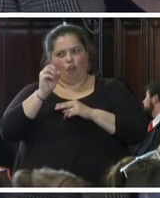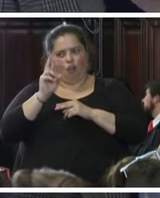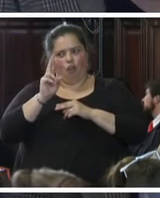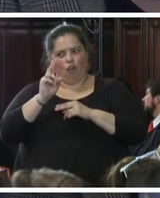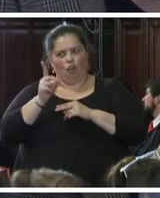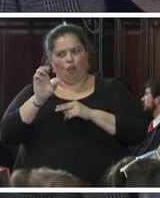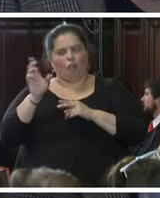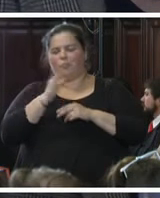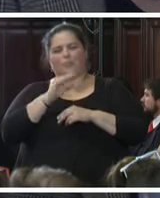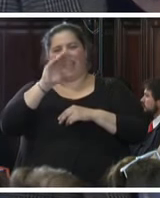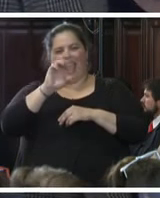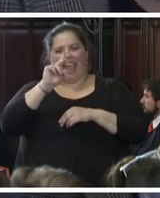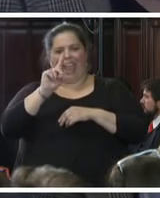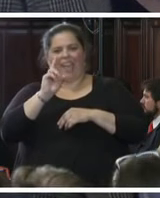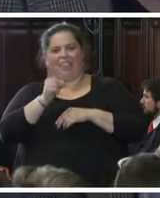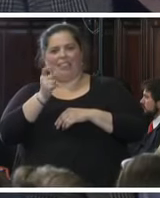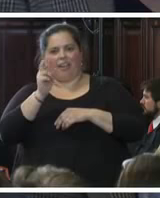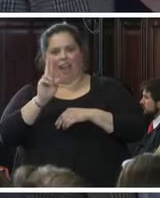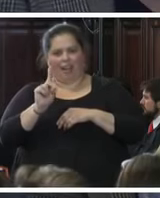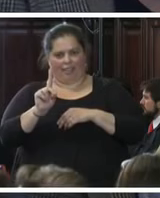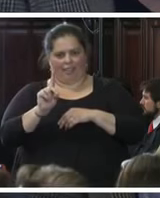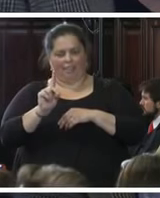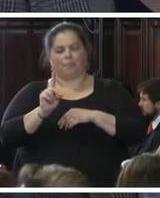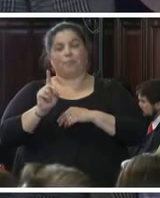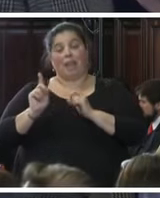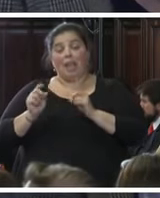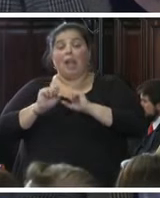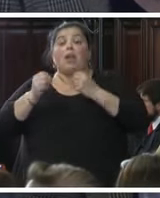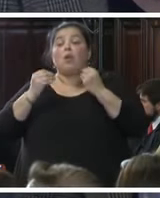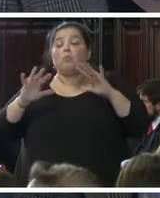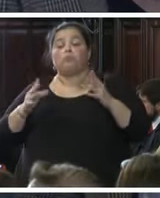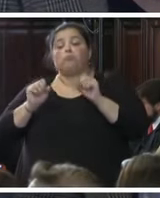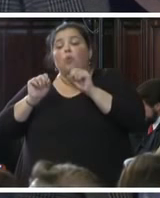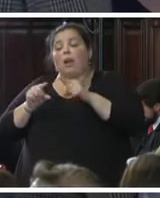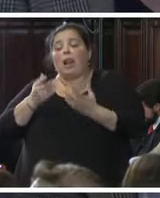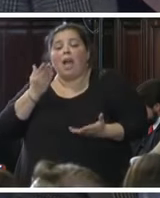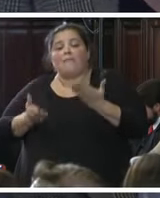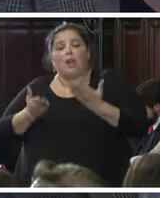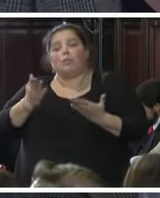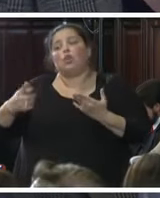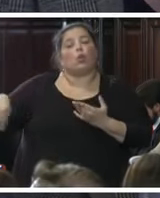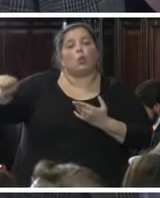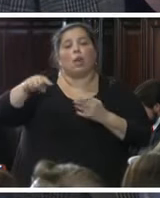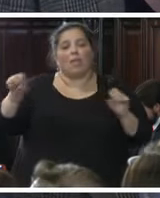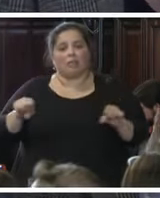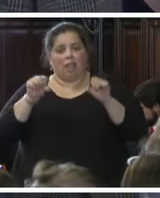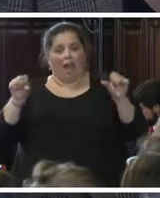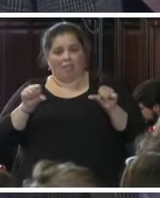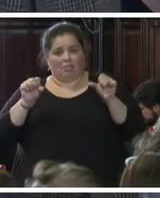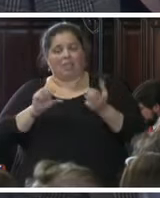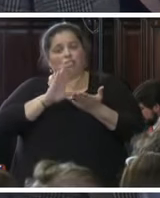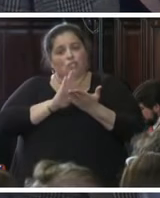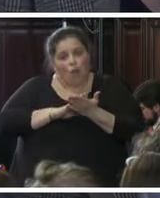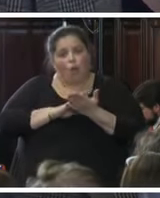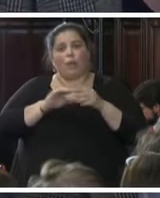Edgar entonces para ver cuál es la evaluación que ustedes hacen de esos